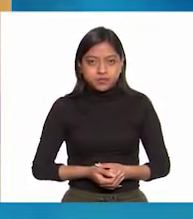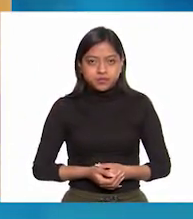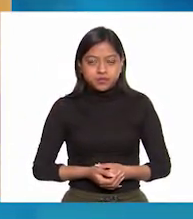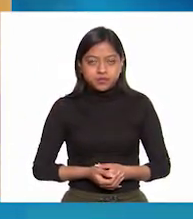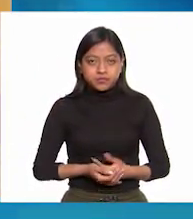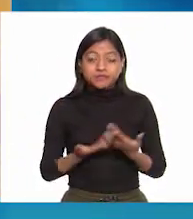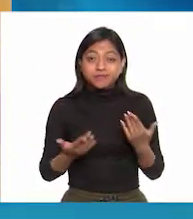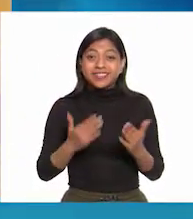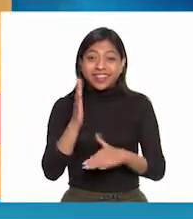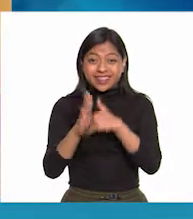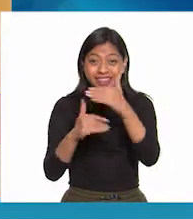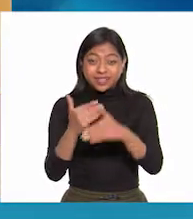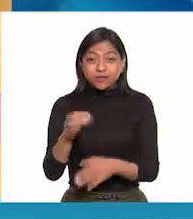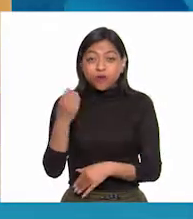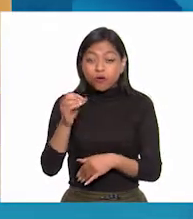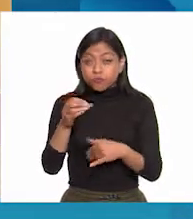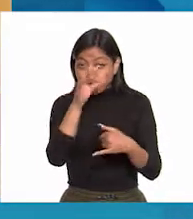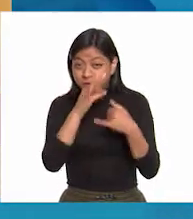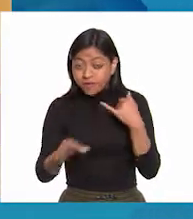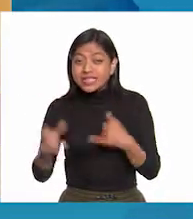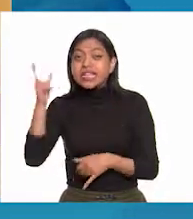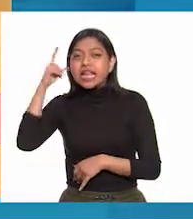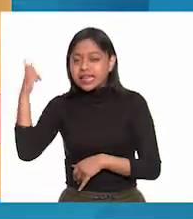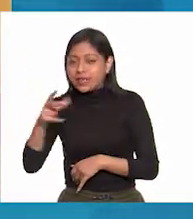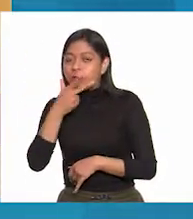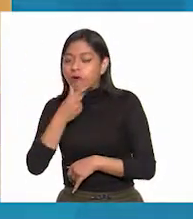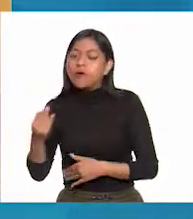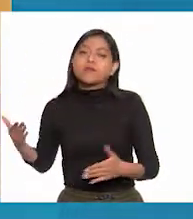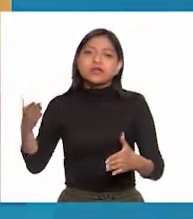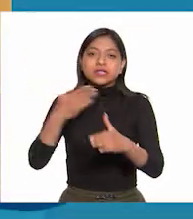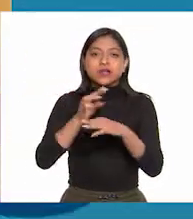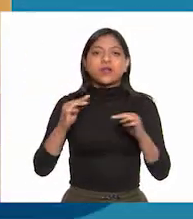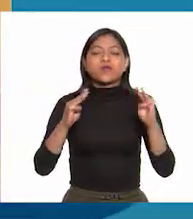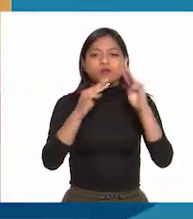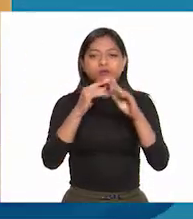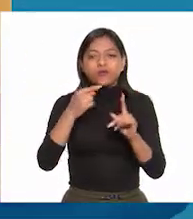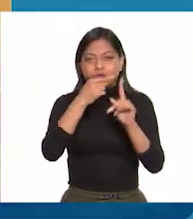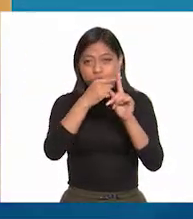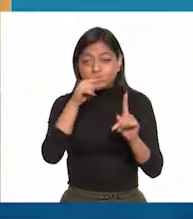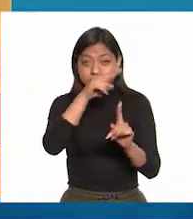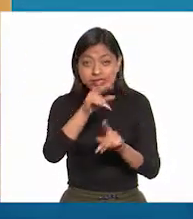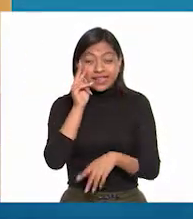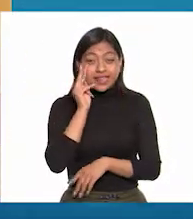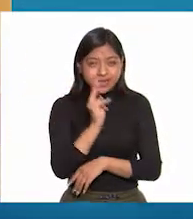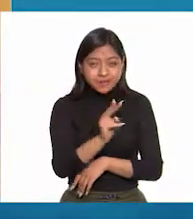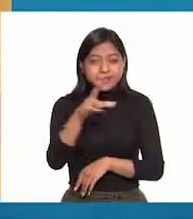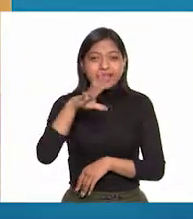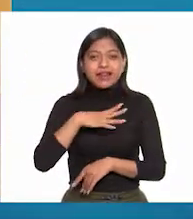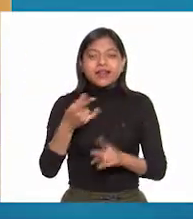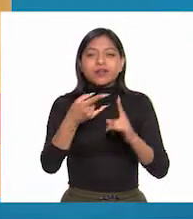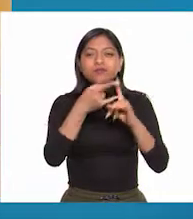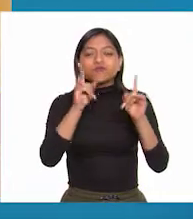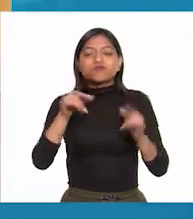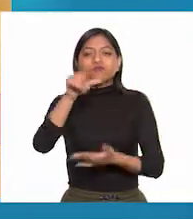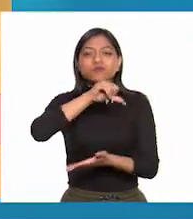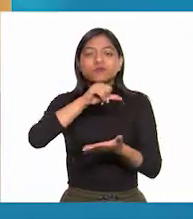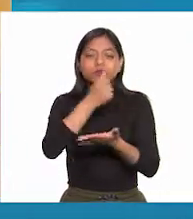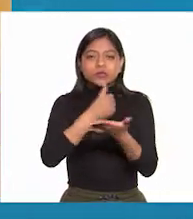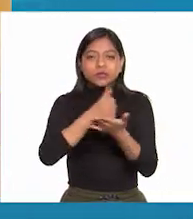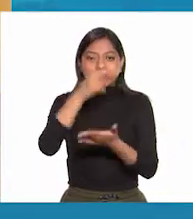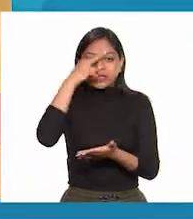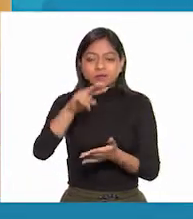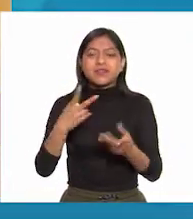A fines de octubre, Hidalgo llegaba al Monte de las Cruces, a las puertas de la Ciudad de México, donde aquella